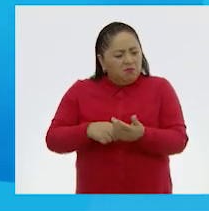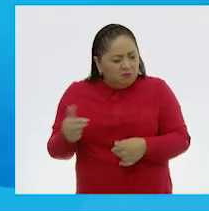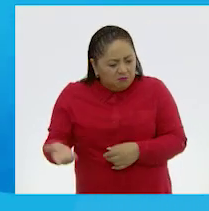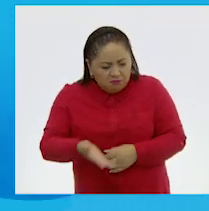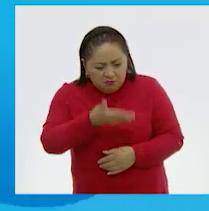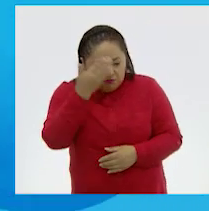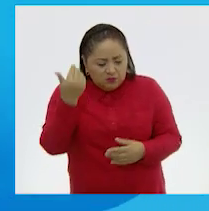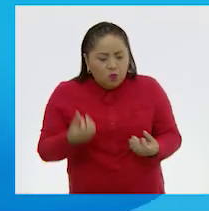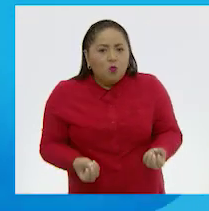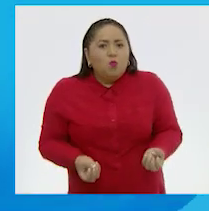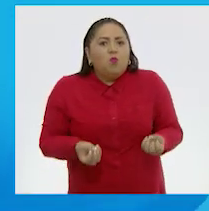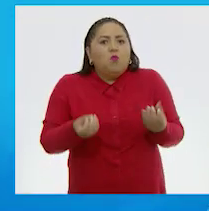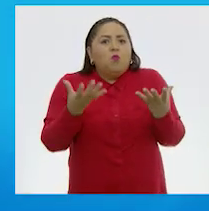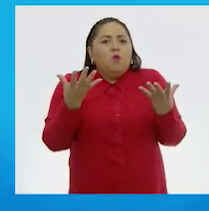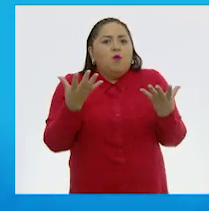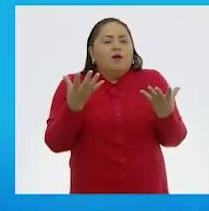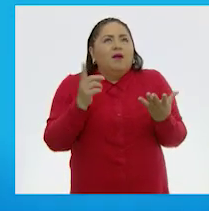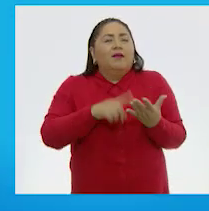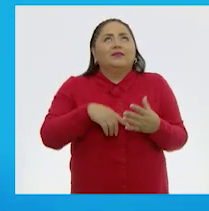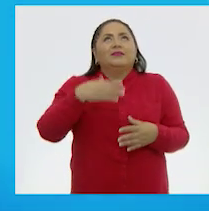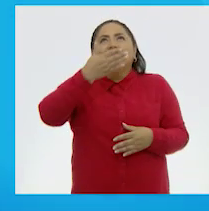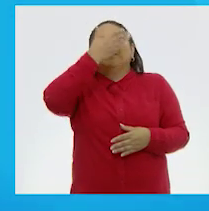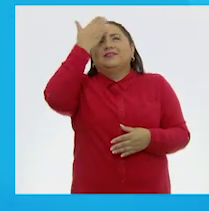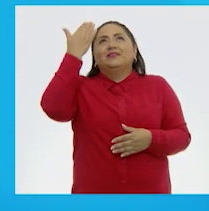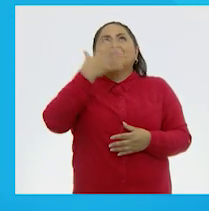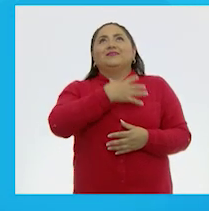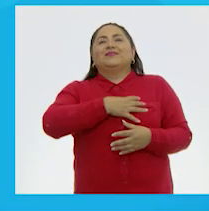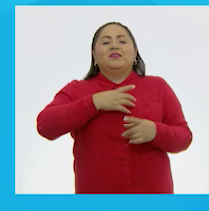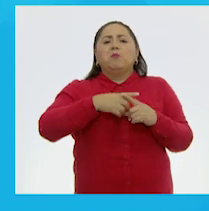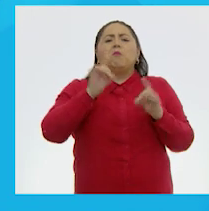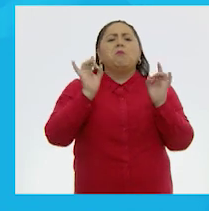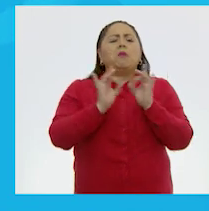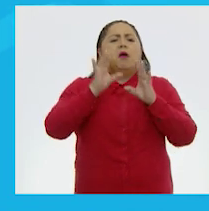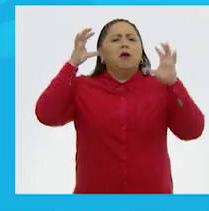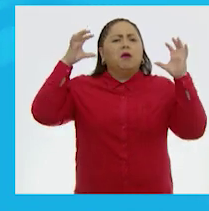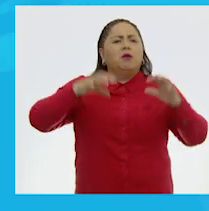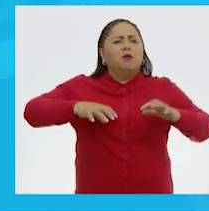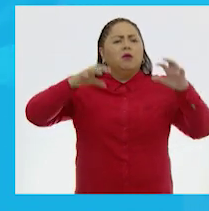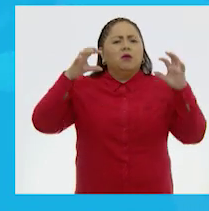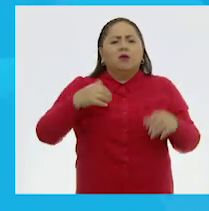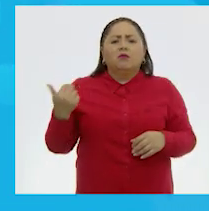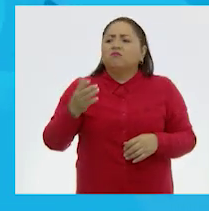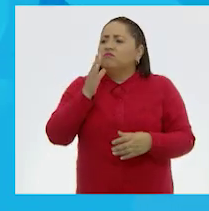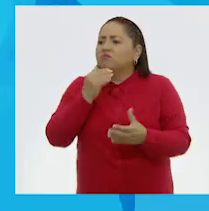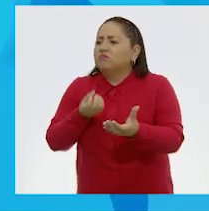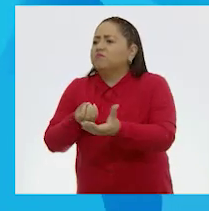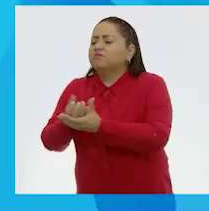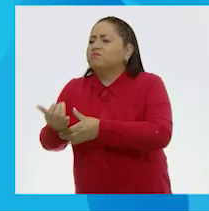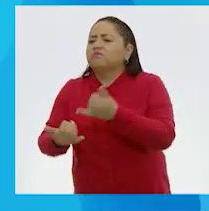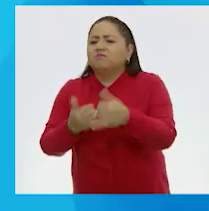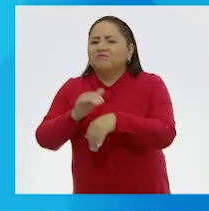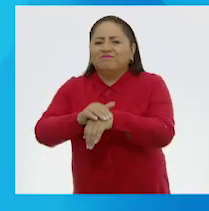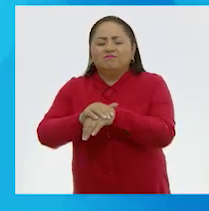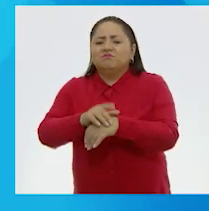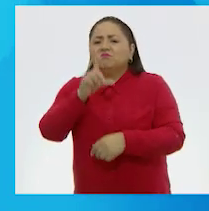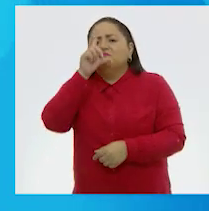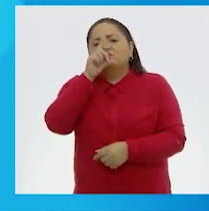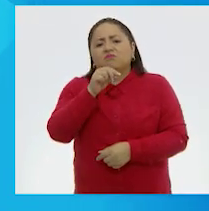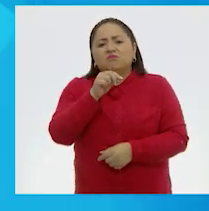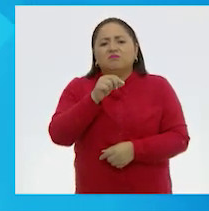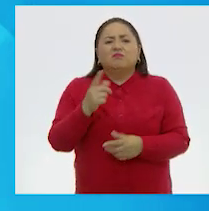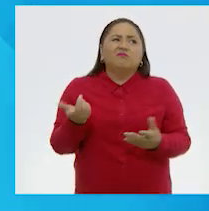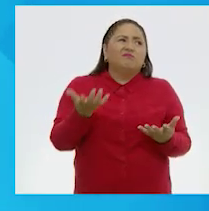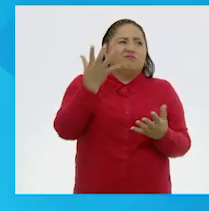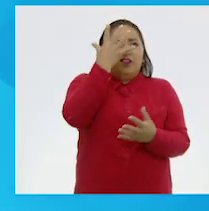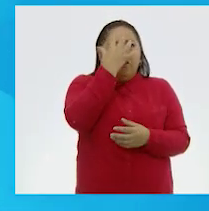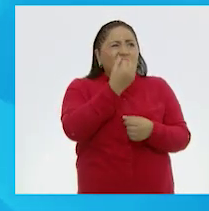cuánto se iba a divertir. Y una tarde que llovía, no pudo salir a jugar con sus amigos. Pues para